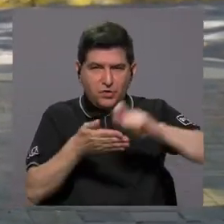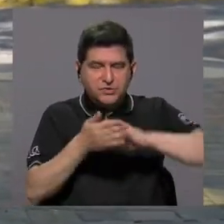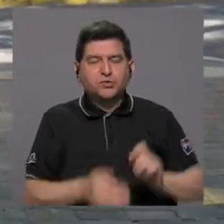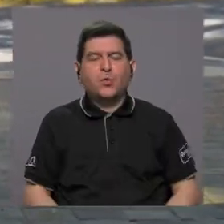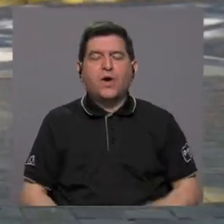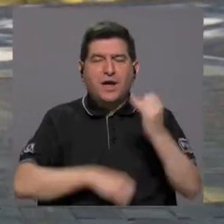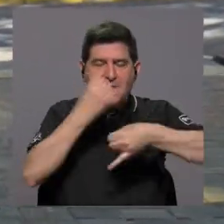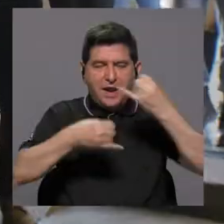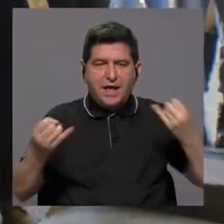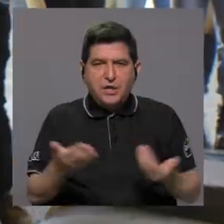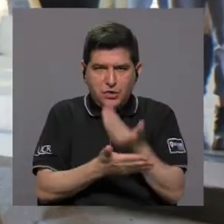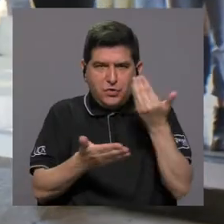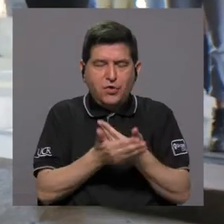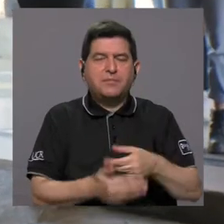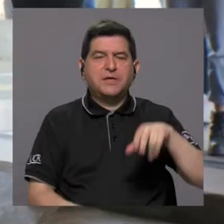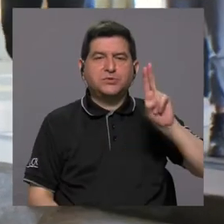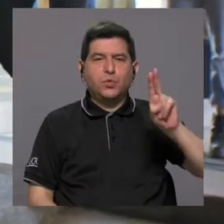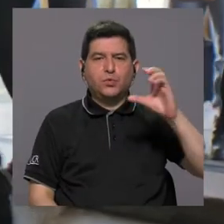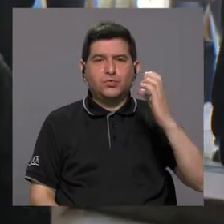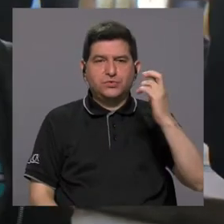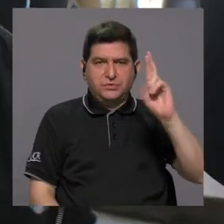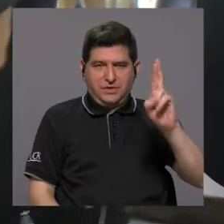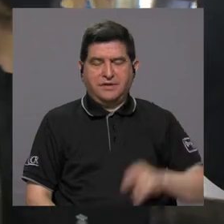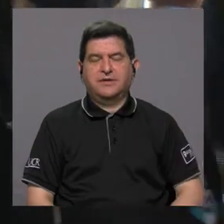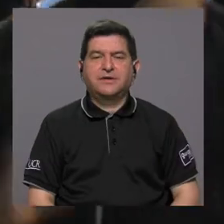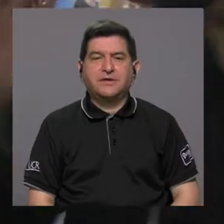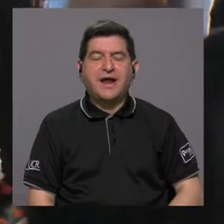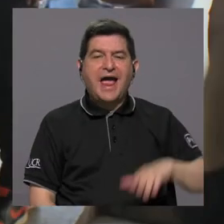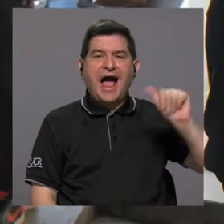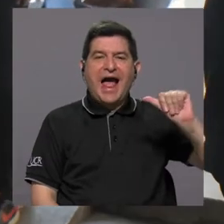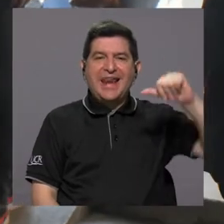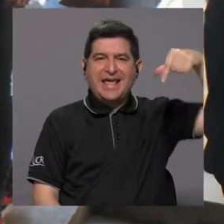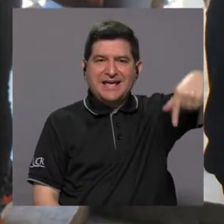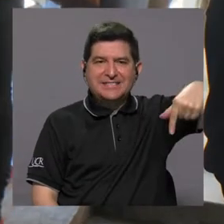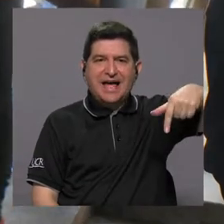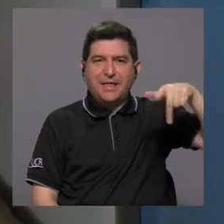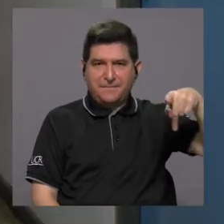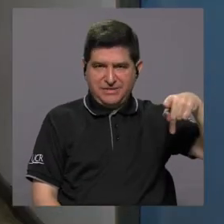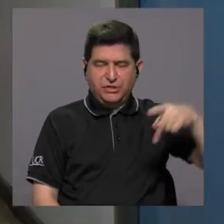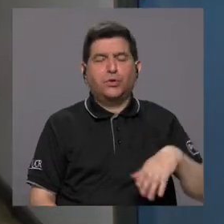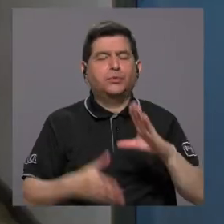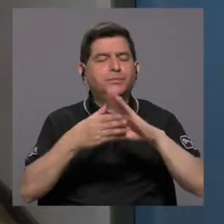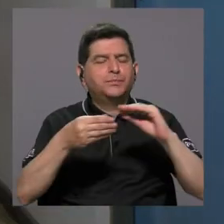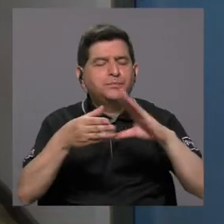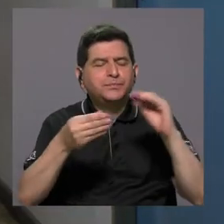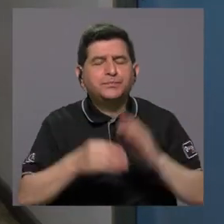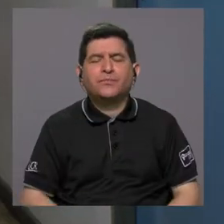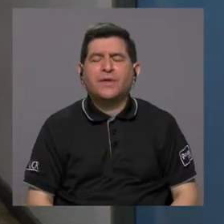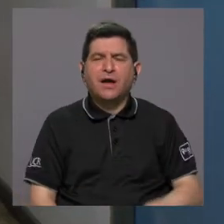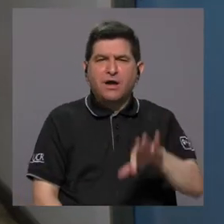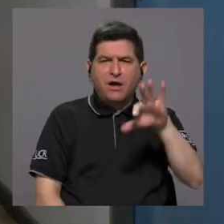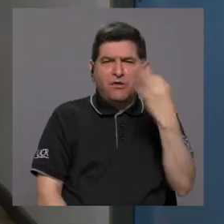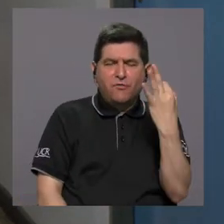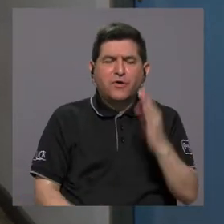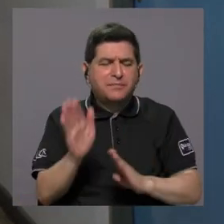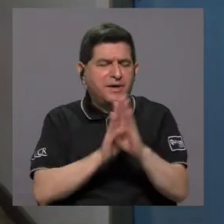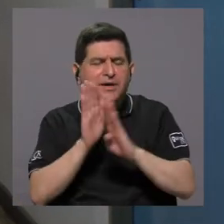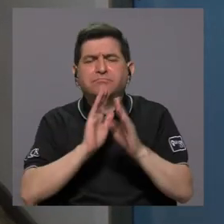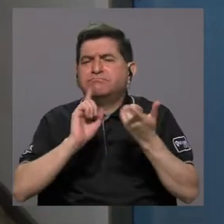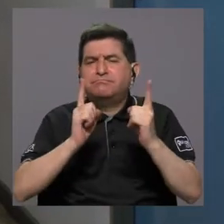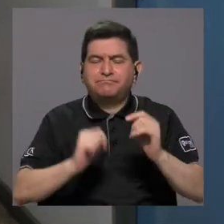Escuela de Lenguas Modernas de la Universidad de Costa Rica, Allen Quesada Pacheco, comentó sobre las modalidades